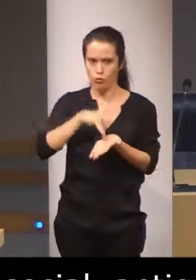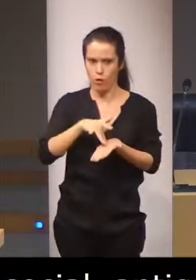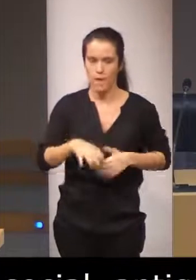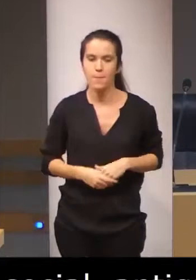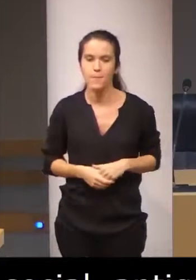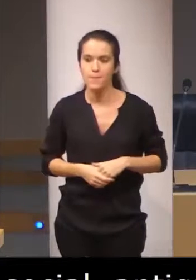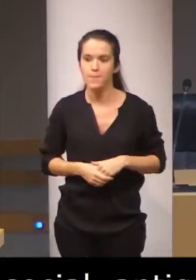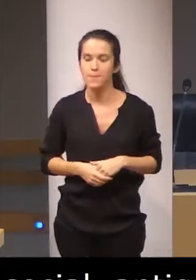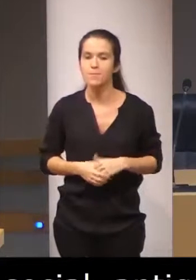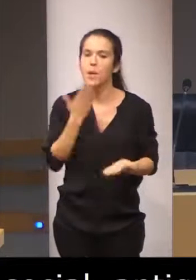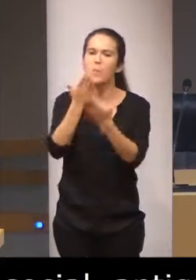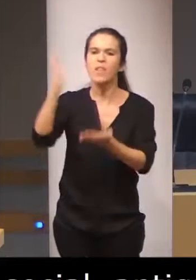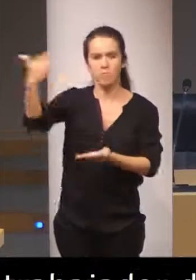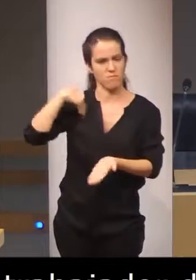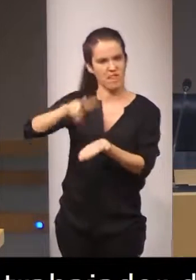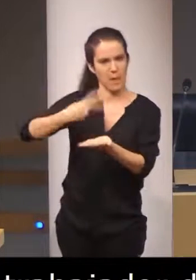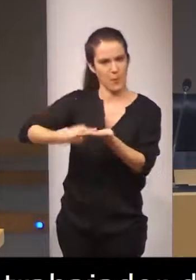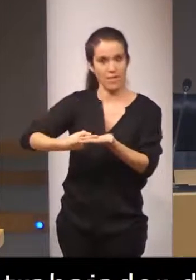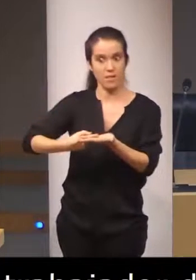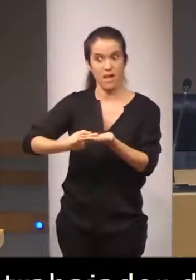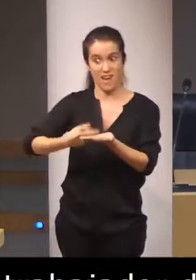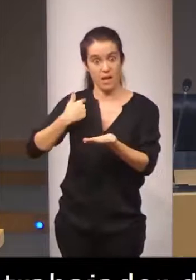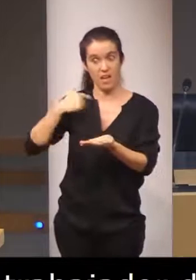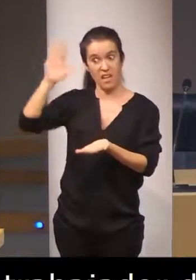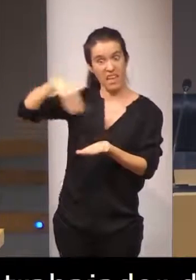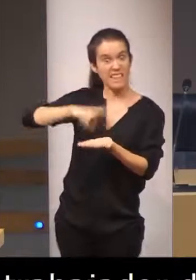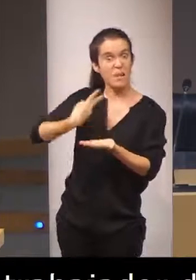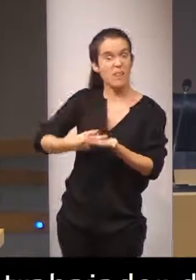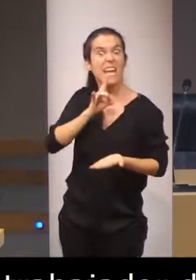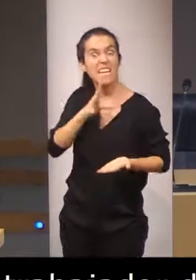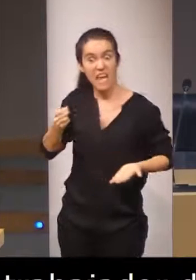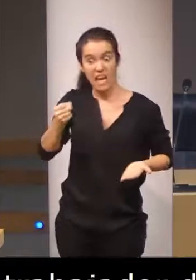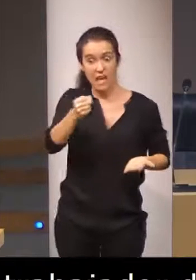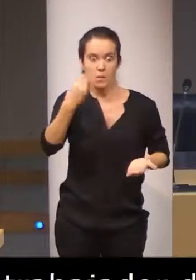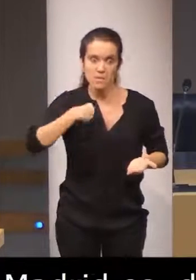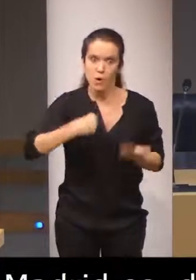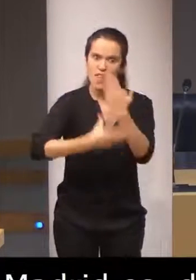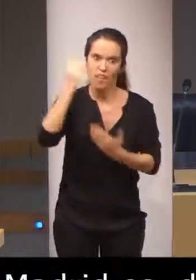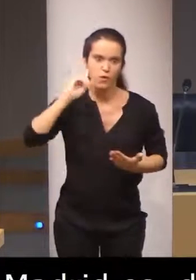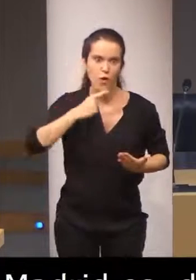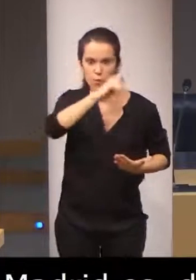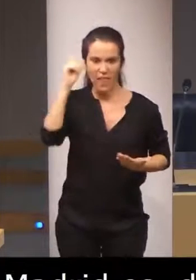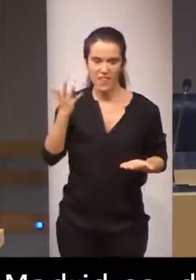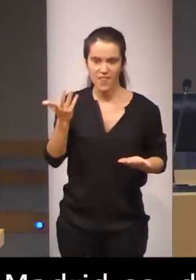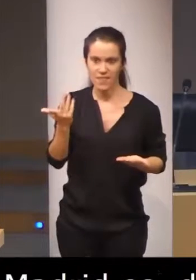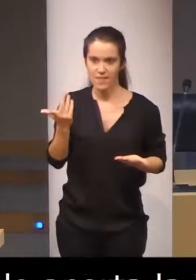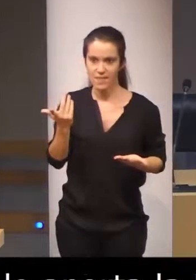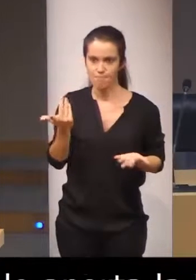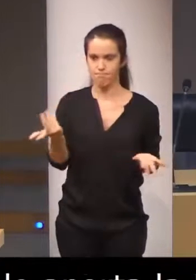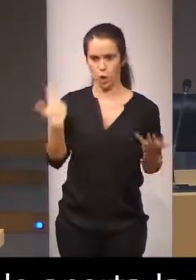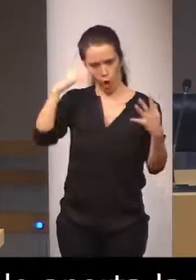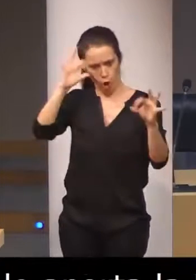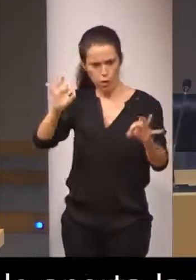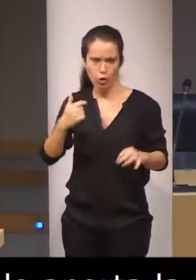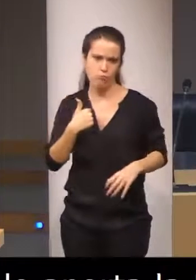Se pide intérprete y lo aporta la Federación de Sordos de Madrid, que es la que empleaba el intérprete. Lógicamente, impugné,